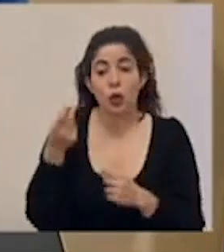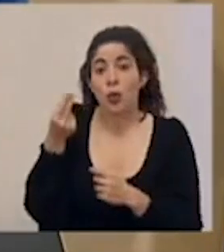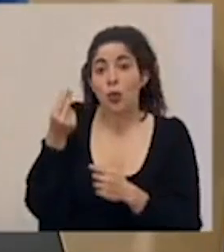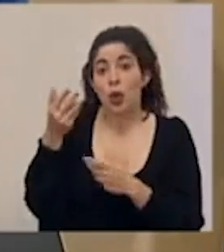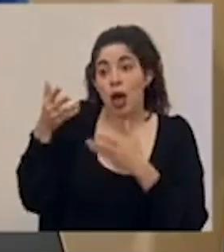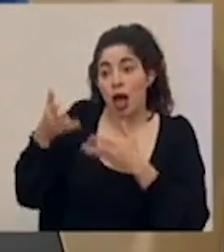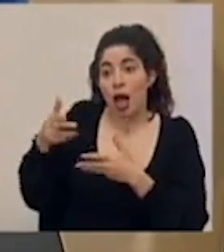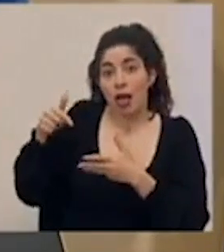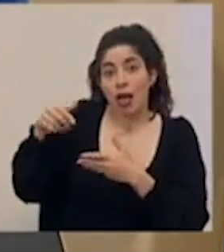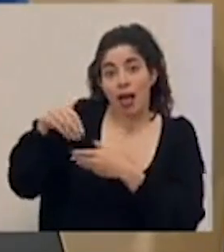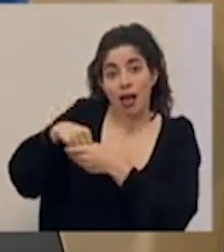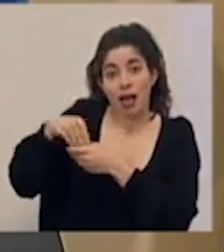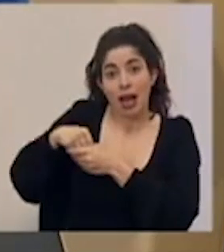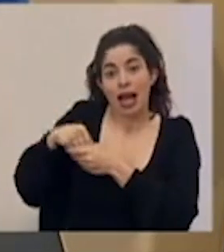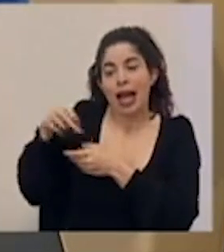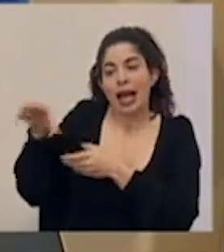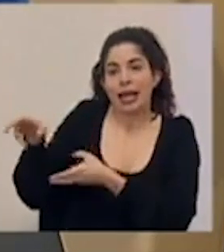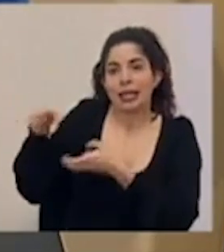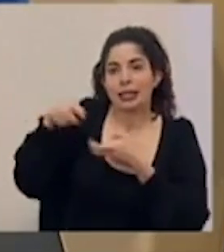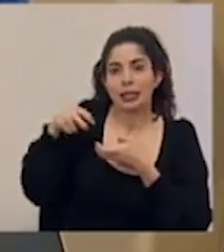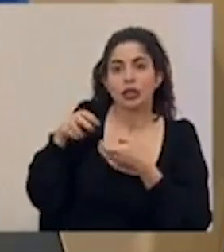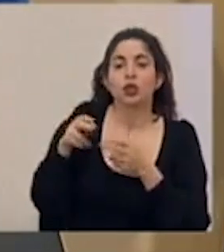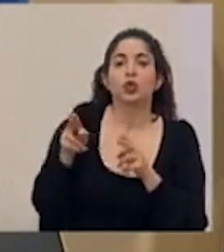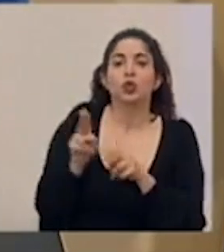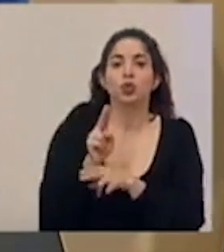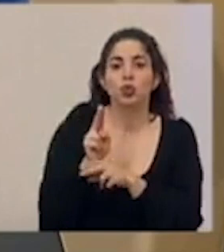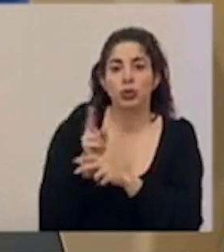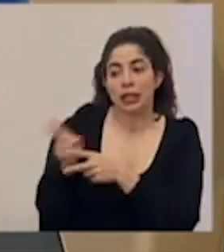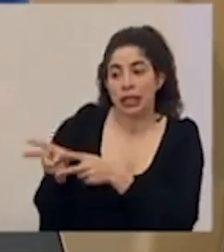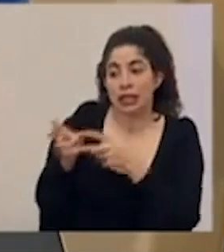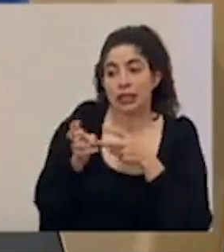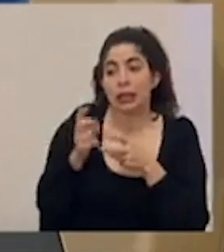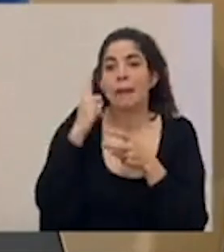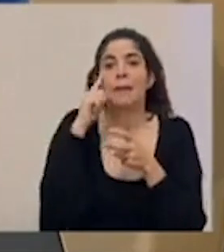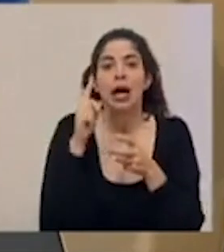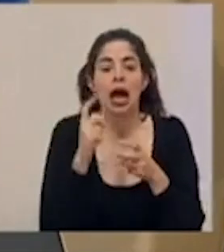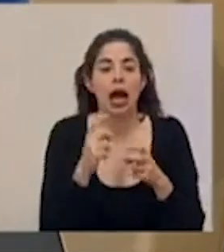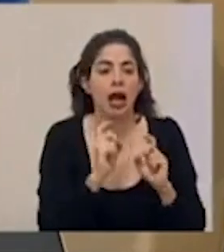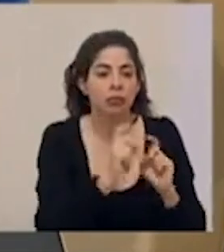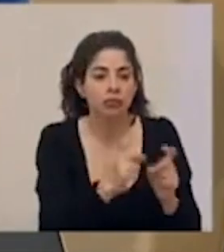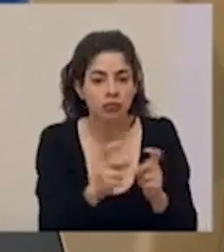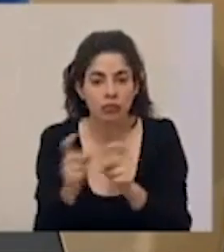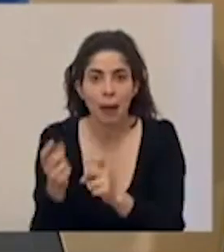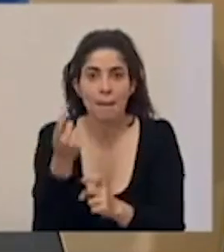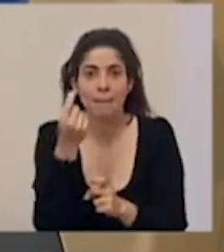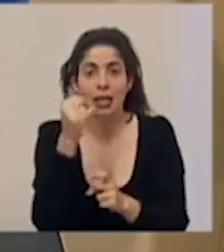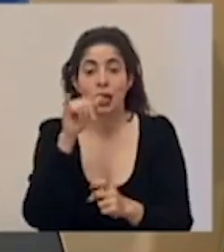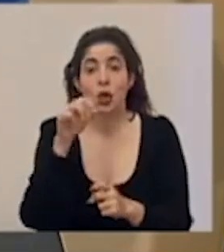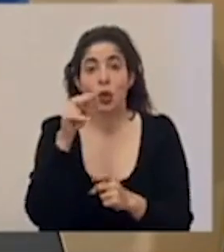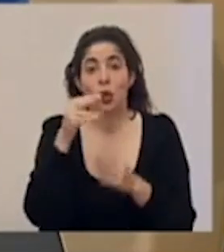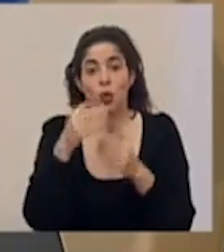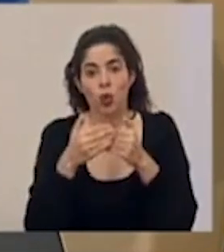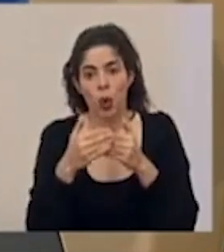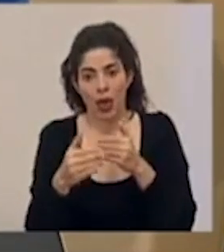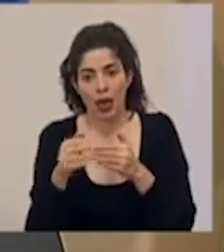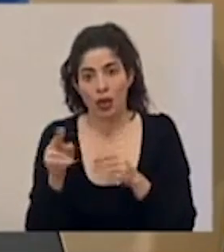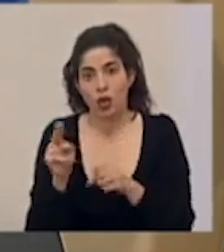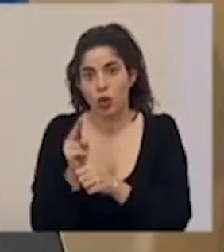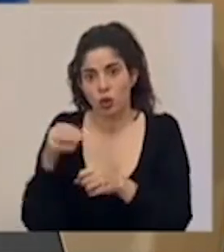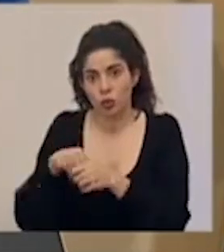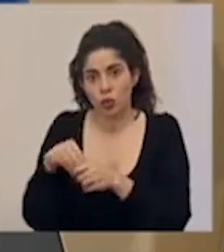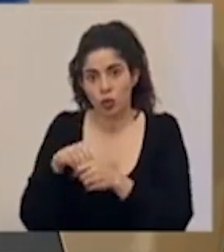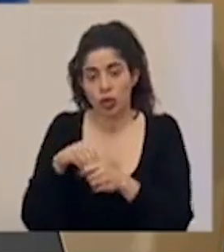para poder cubrir las necesidades a partir de junio. Y tenemos la autorización de presupuestos adicionales